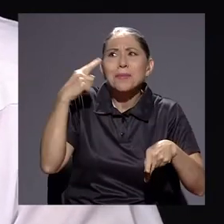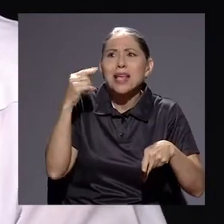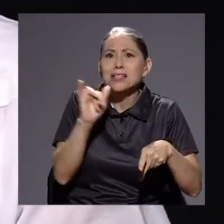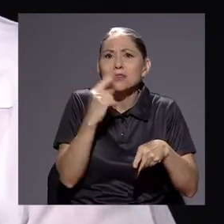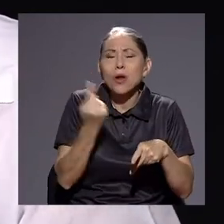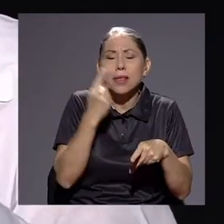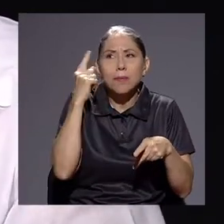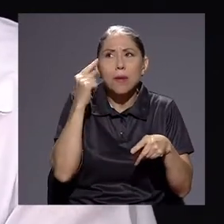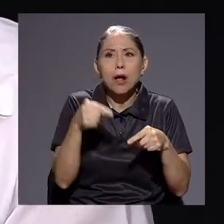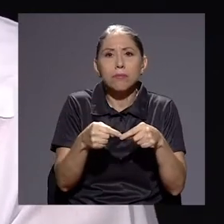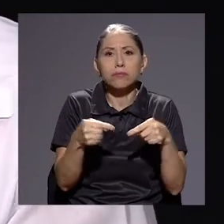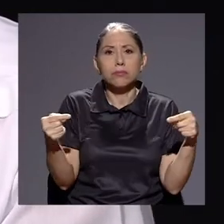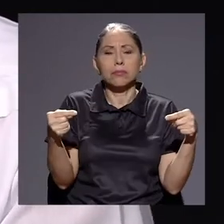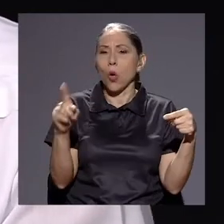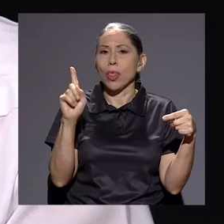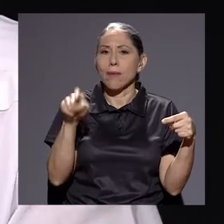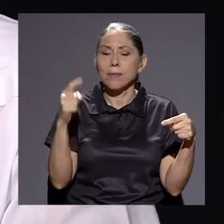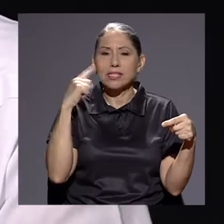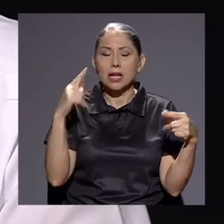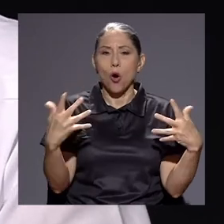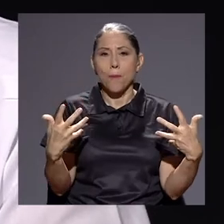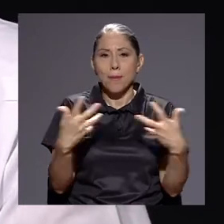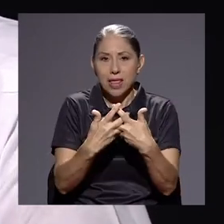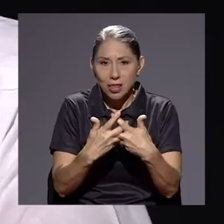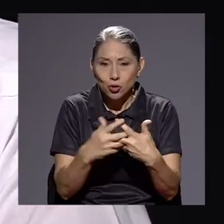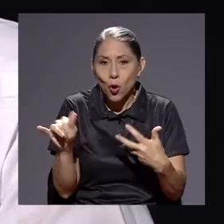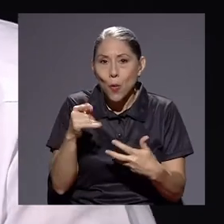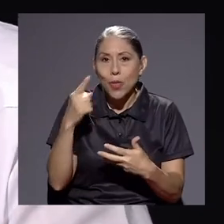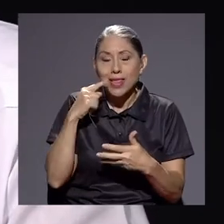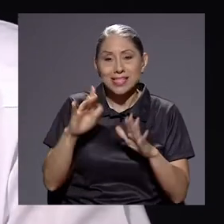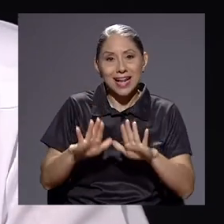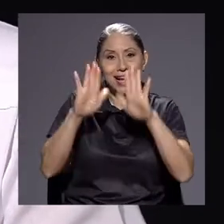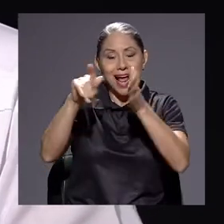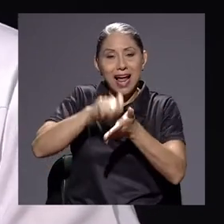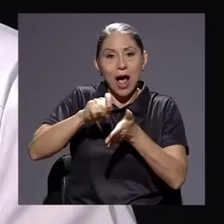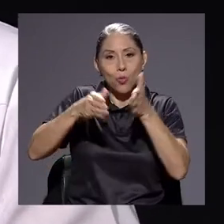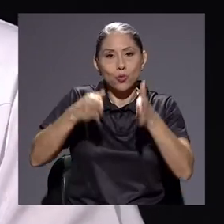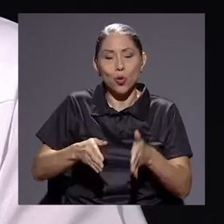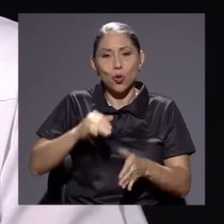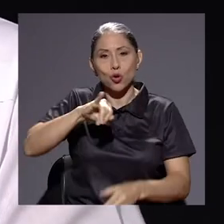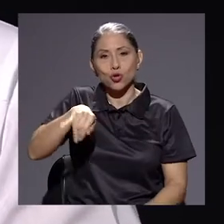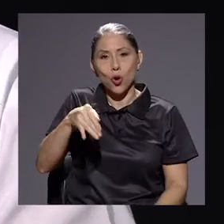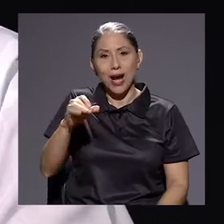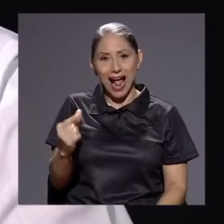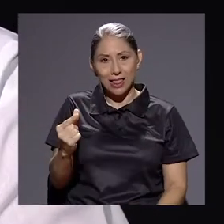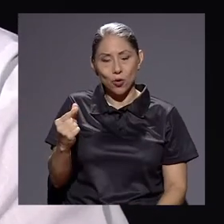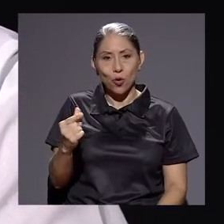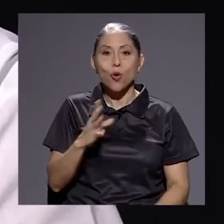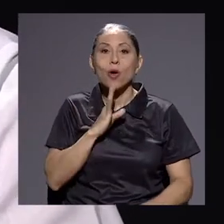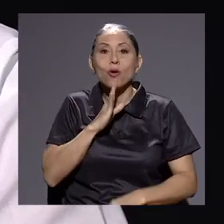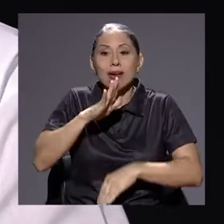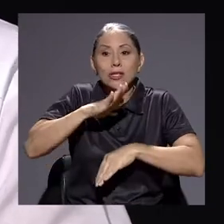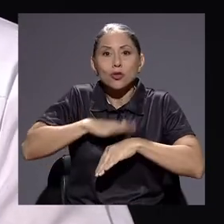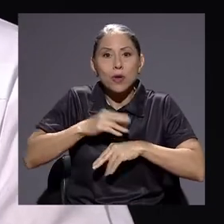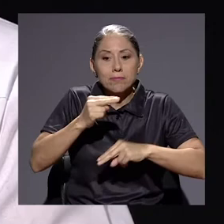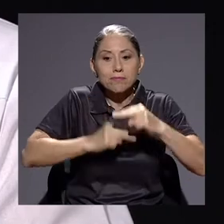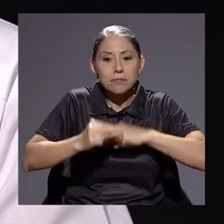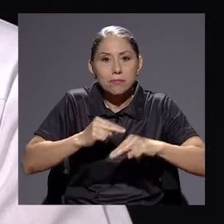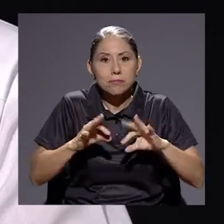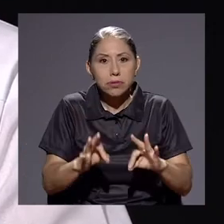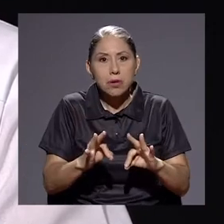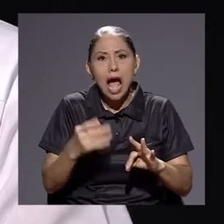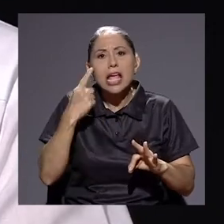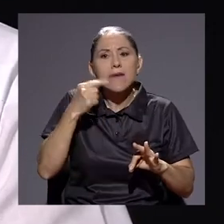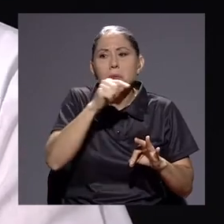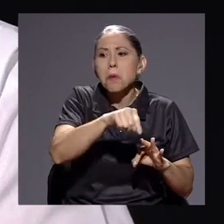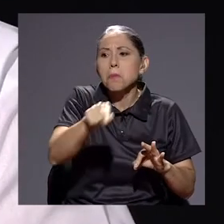antagonismos. Hay que pensar en complementos. Como dice el gran autor John Galtú, cuando habla la teoría de la negociación. Hay que buscar qué